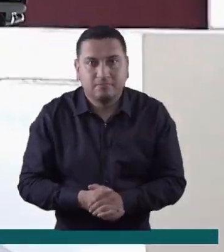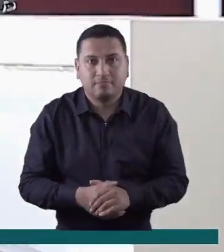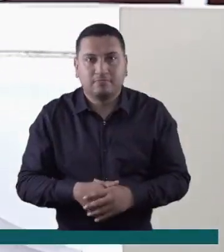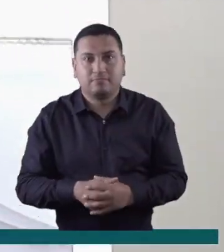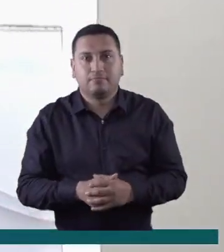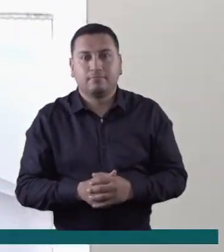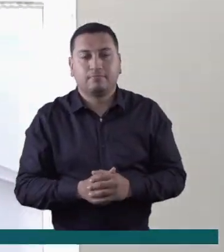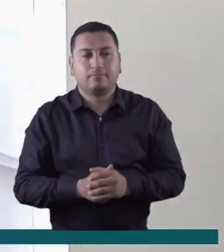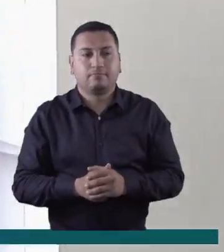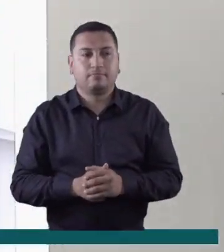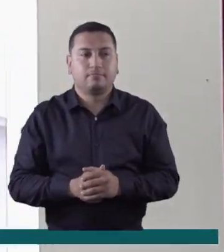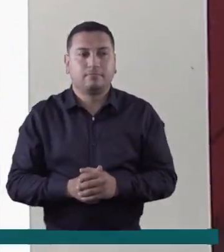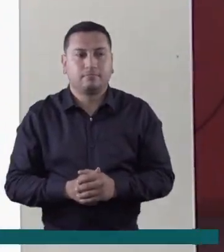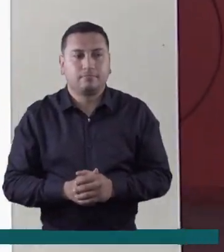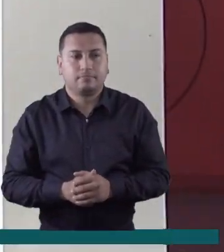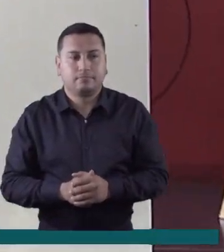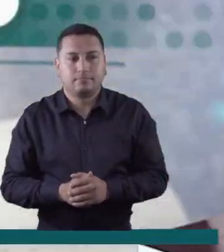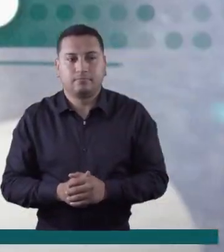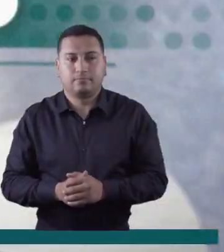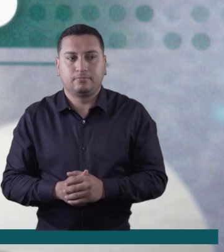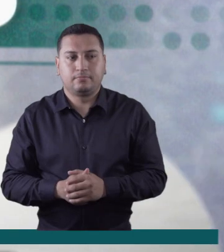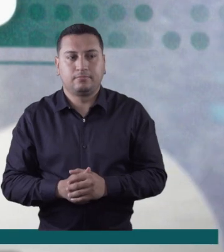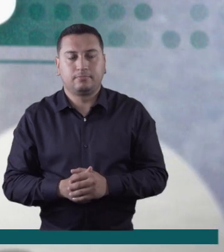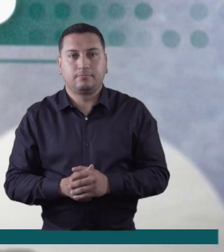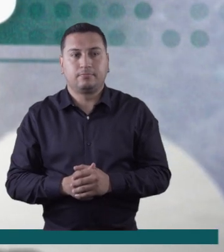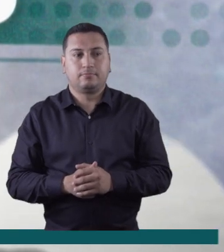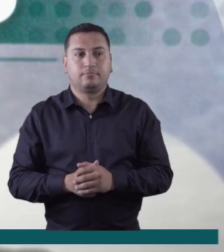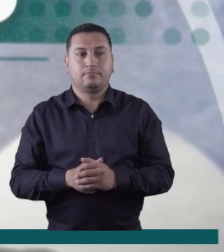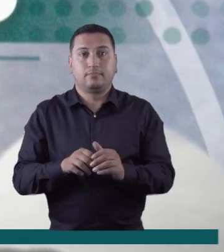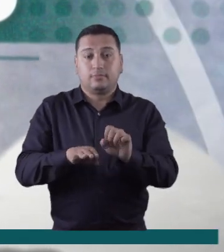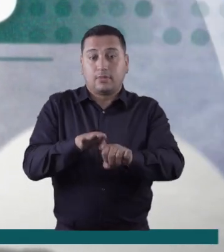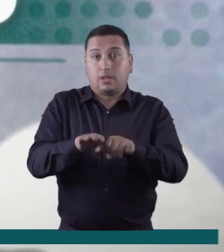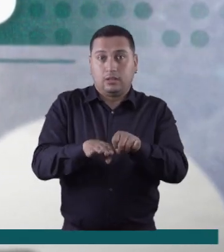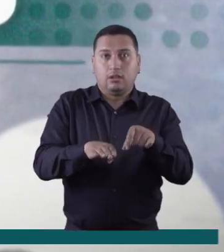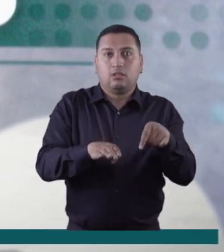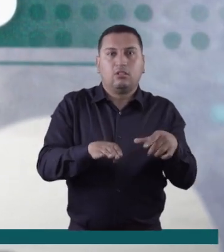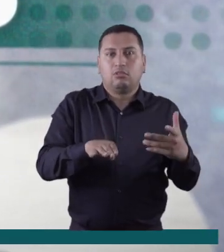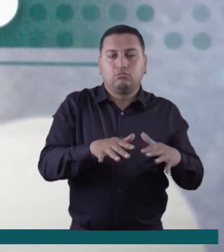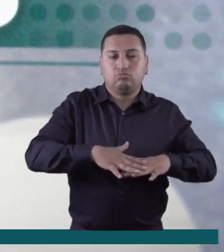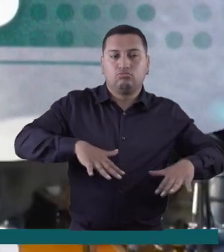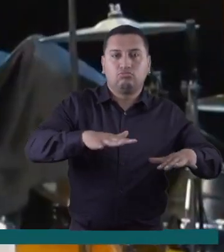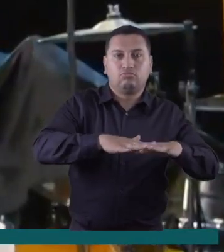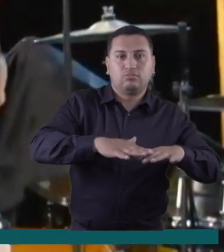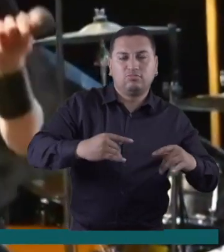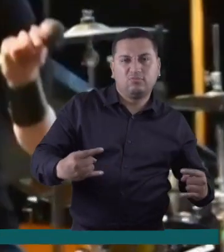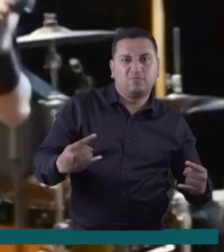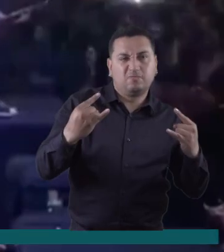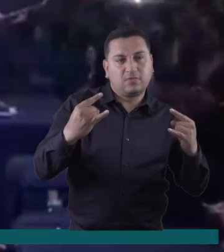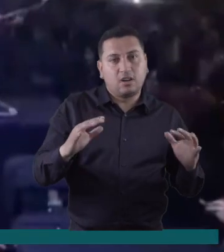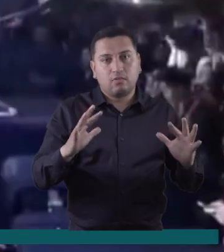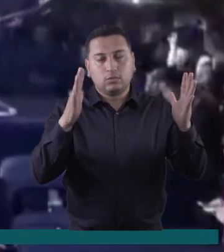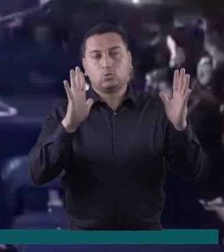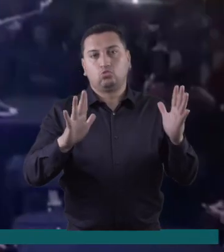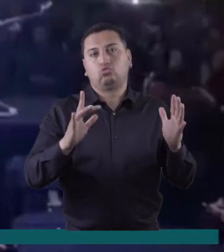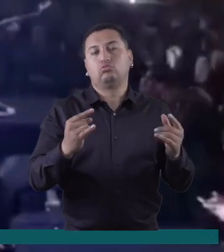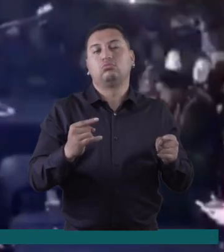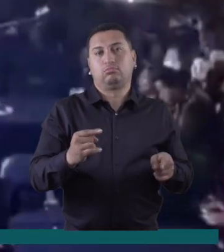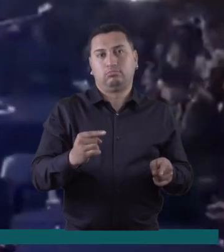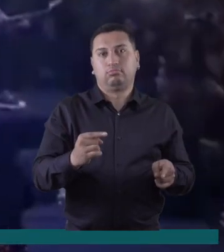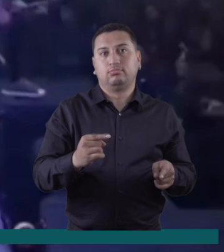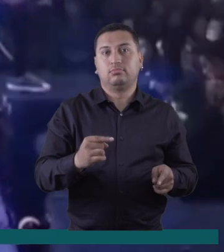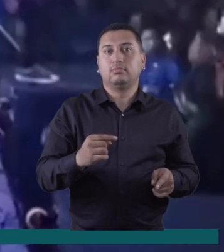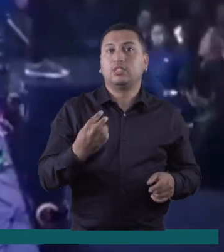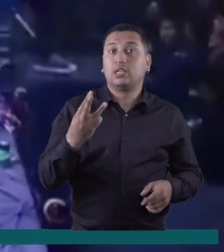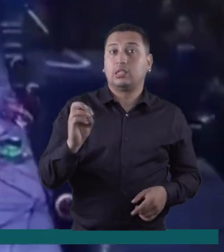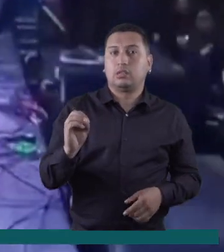Marixa espera llegar mercado